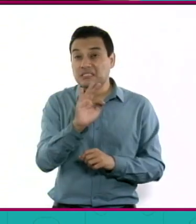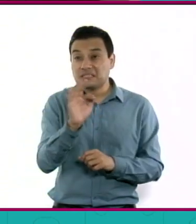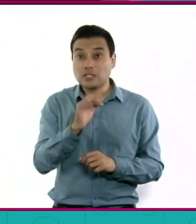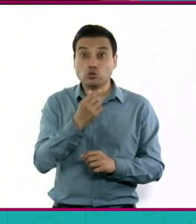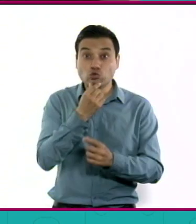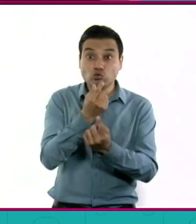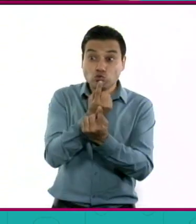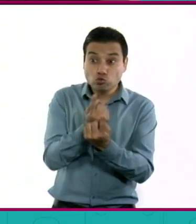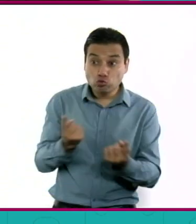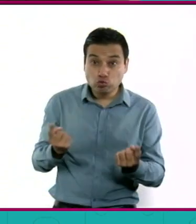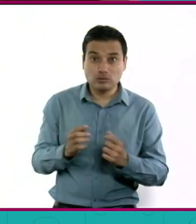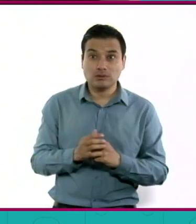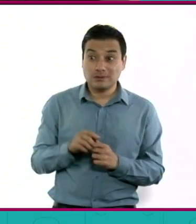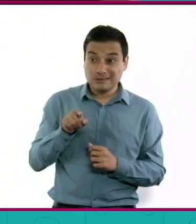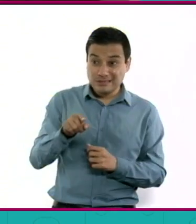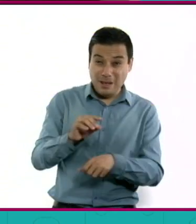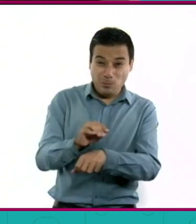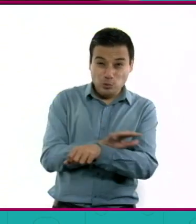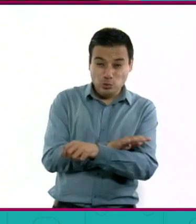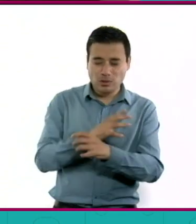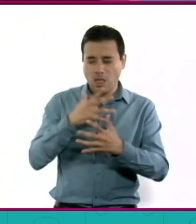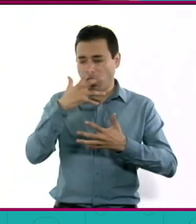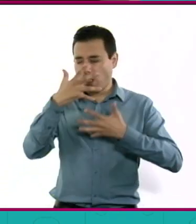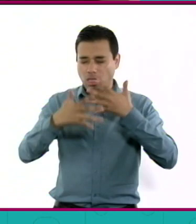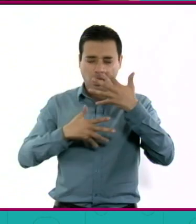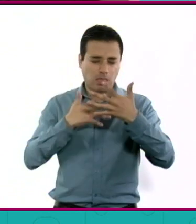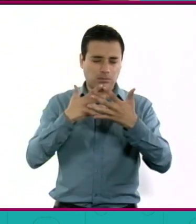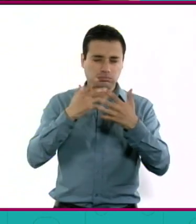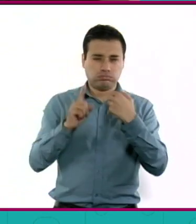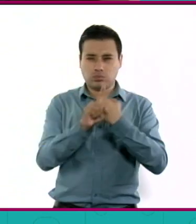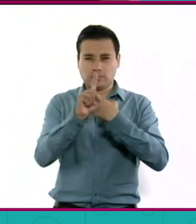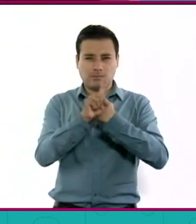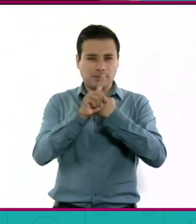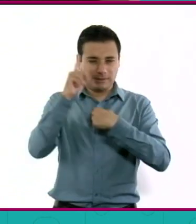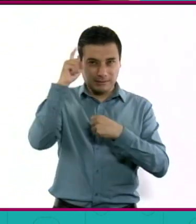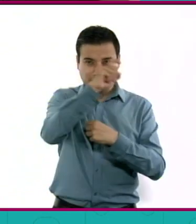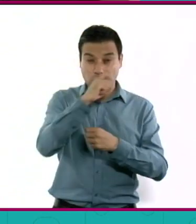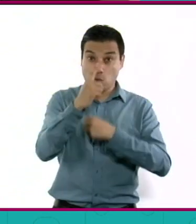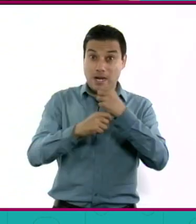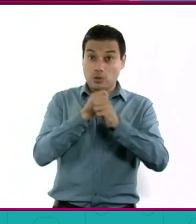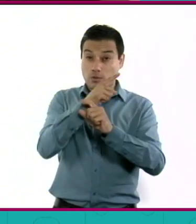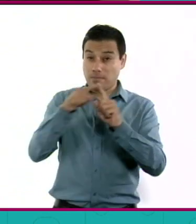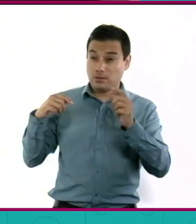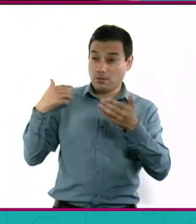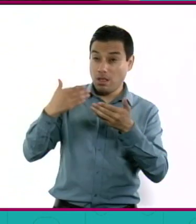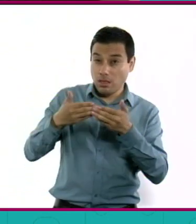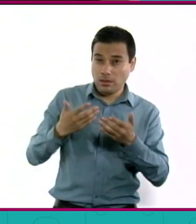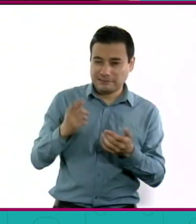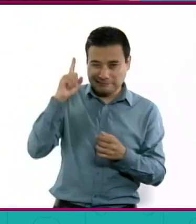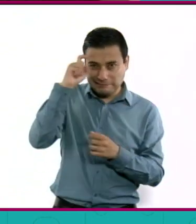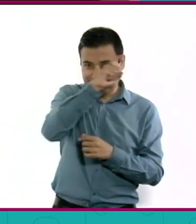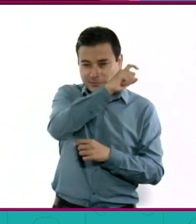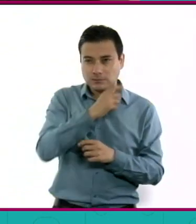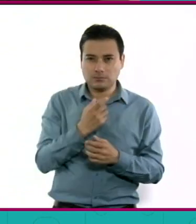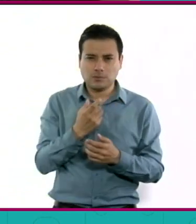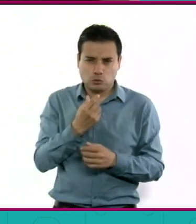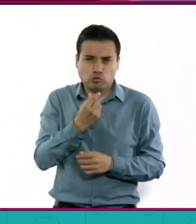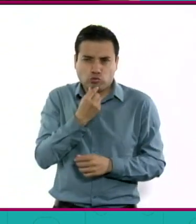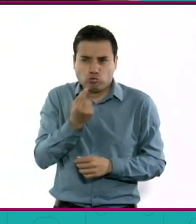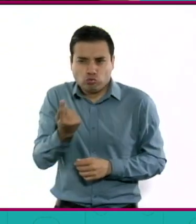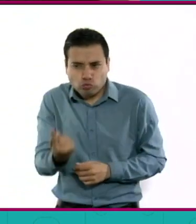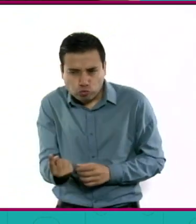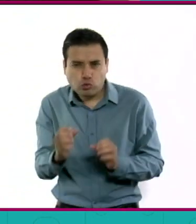emocionales difíciles por todo este año y medio, desde los muy chiquitos hasta los grandes, ya mencionamos que